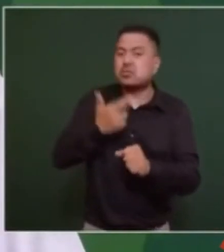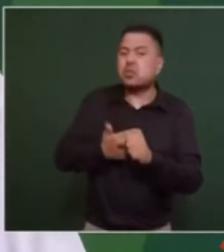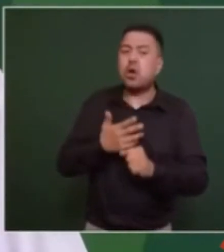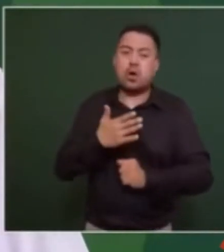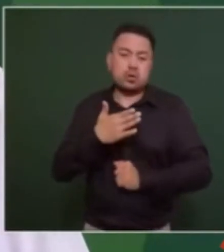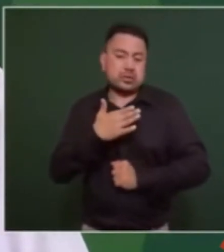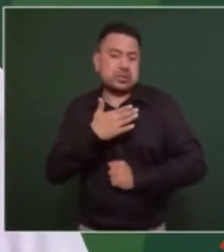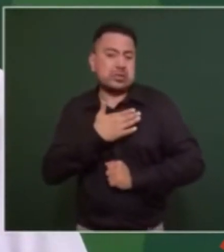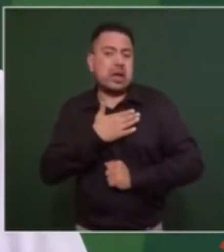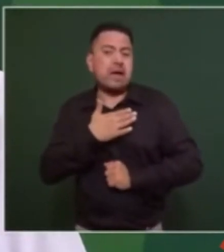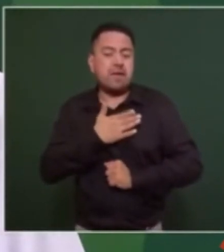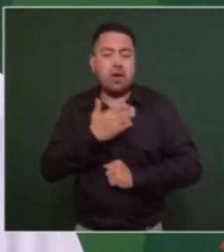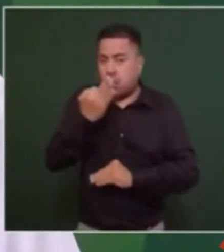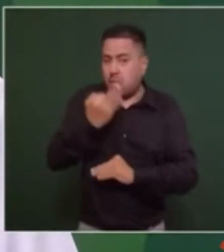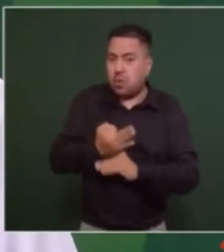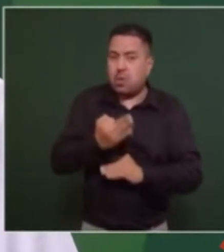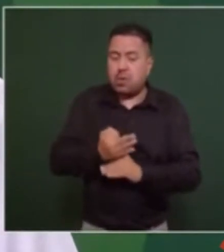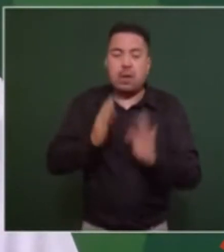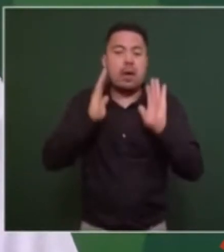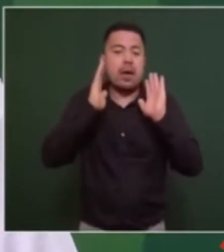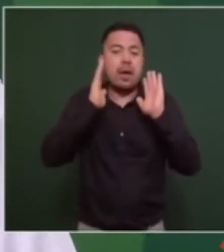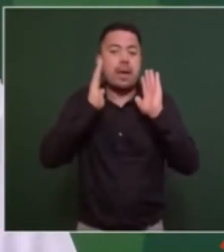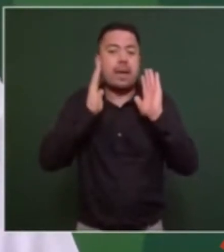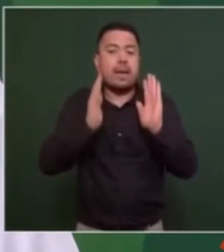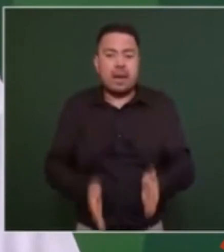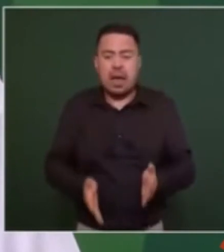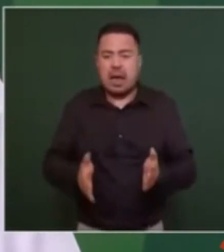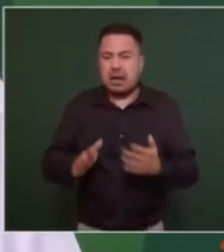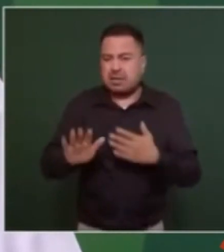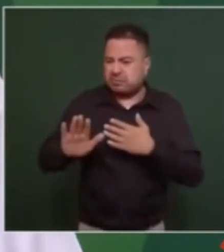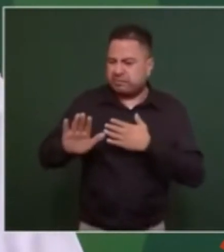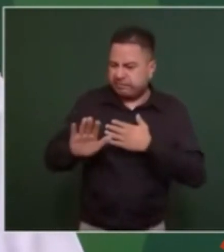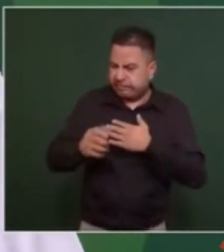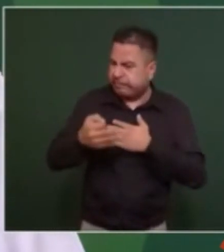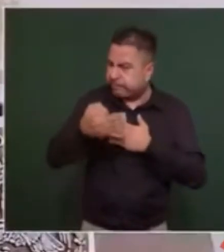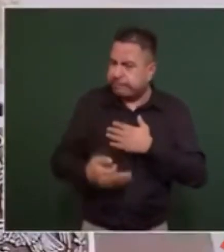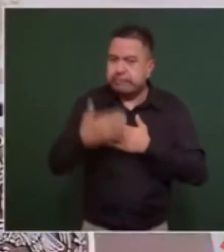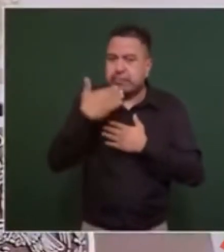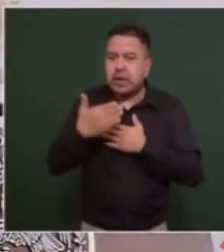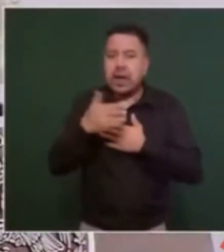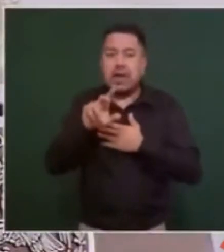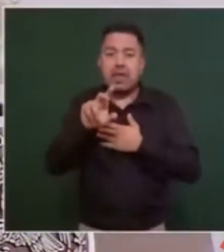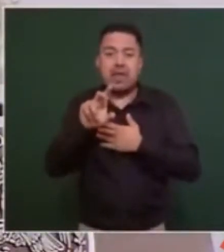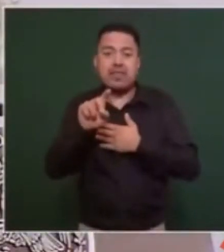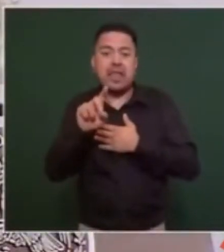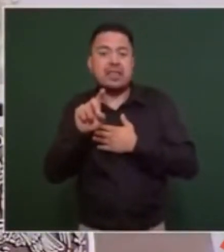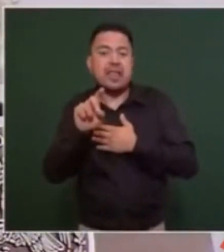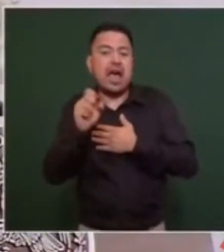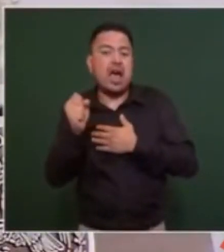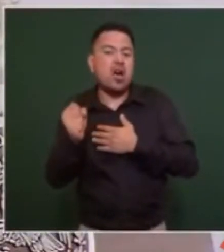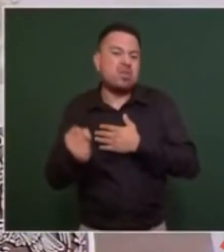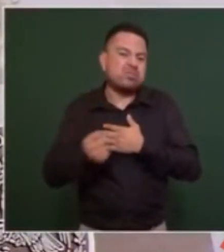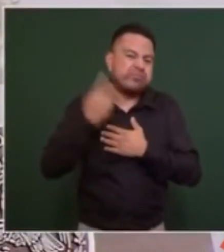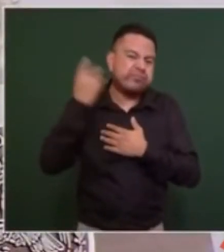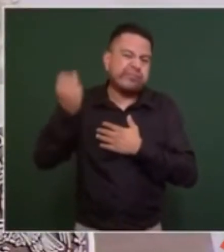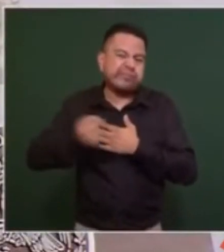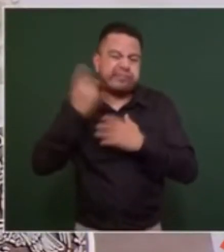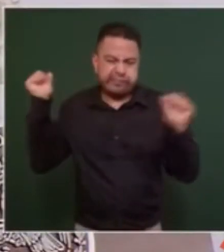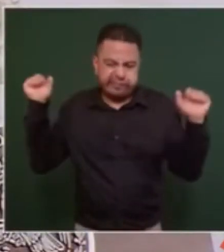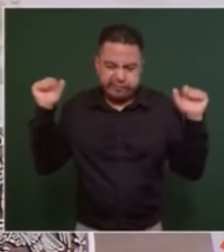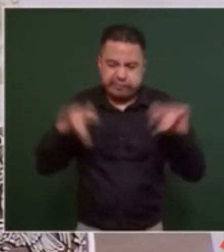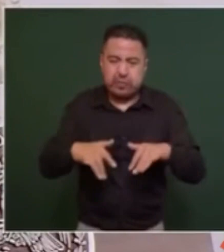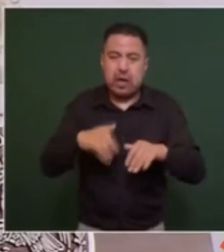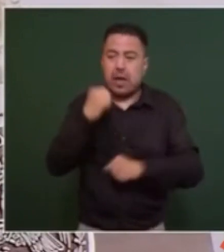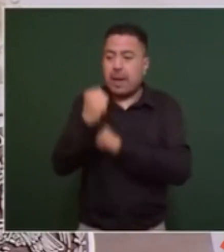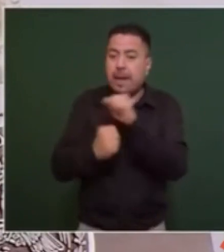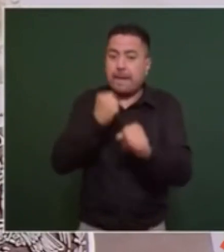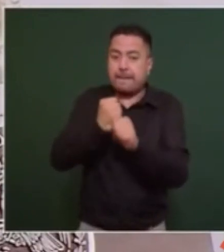hoy tenemos ya comprometidos 30 congresos y convenciones para el